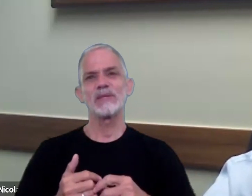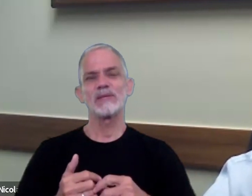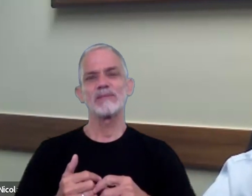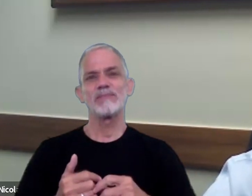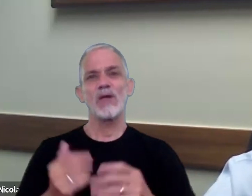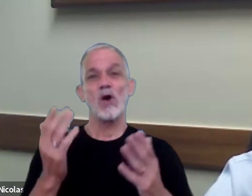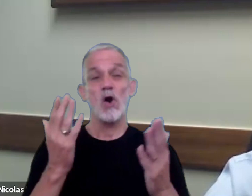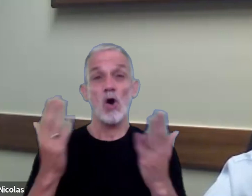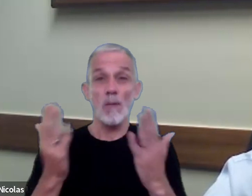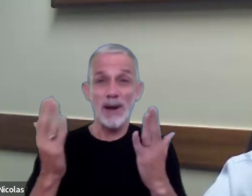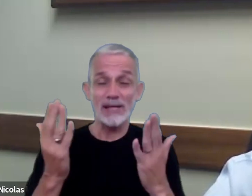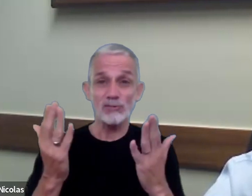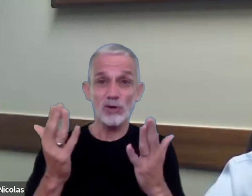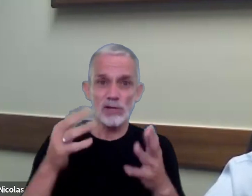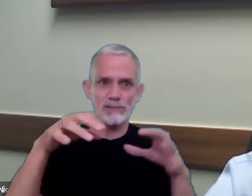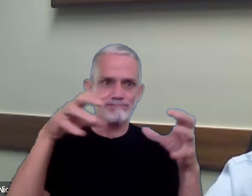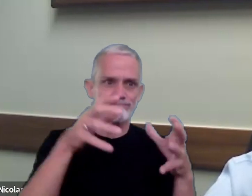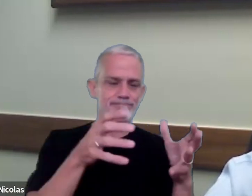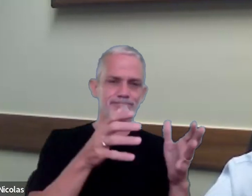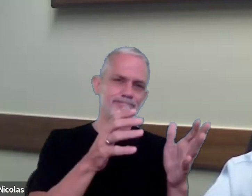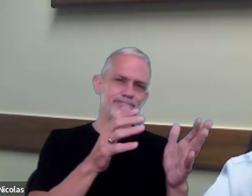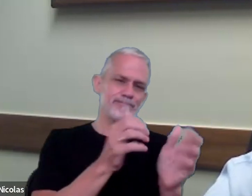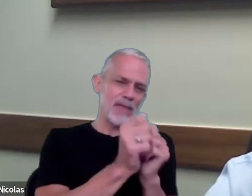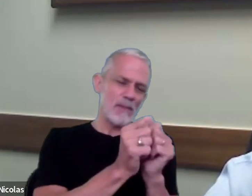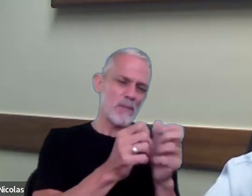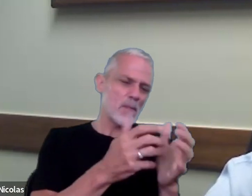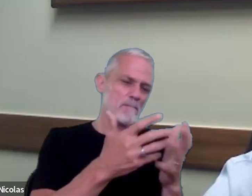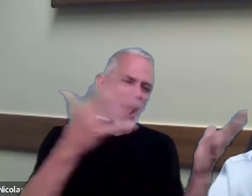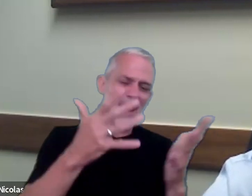comparaciones de entidades más grandes o más chicas